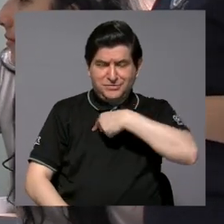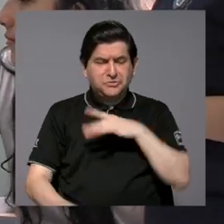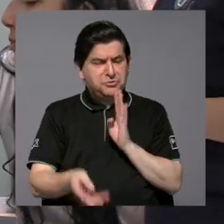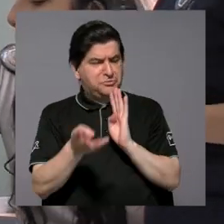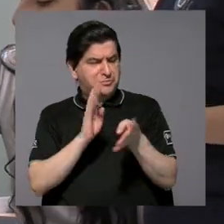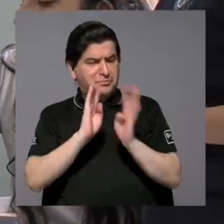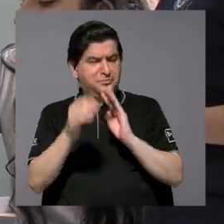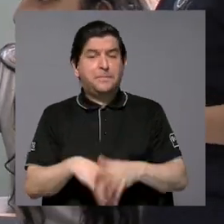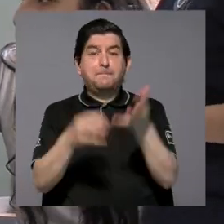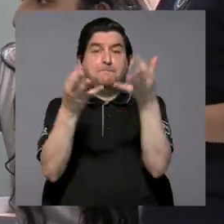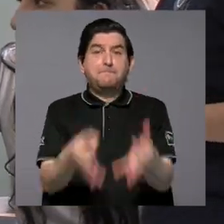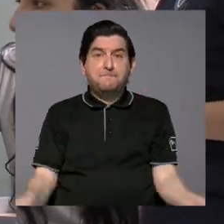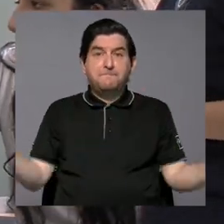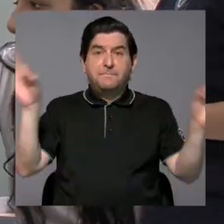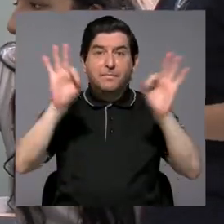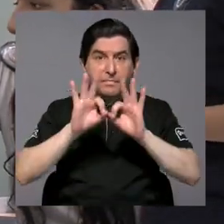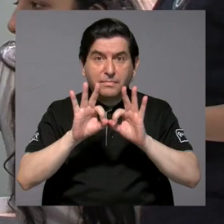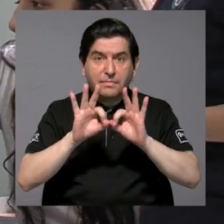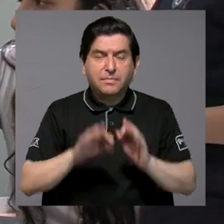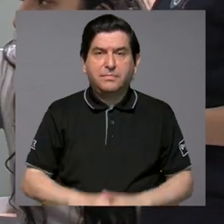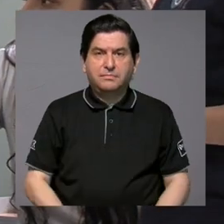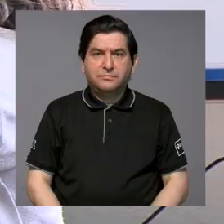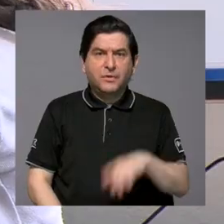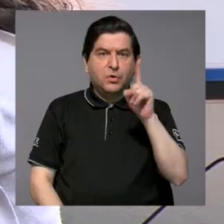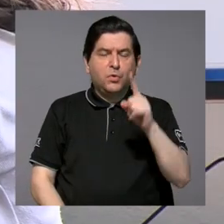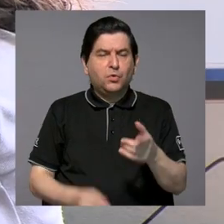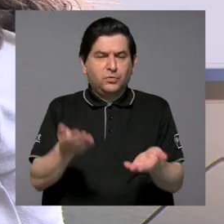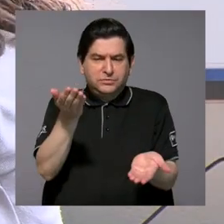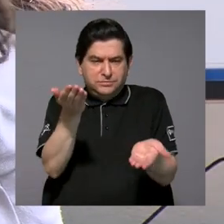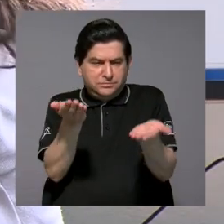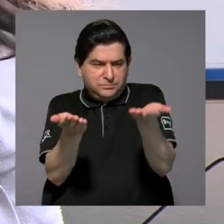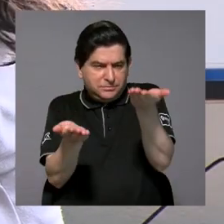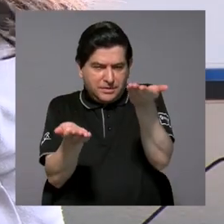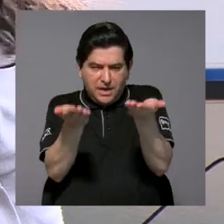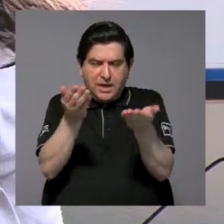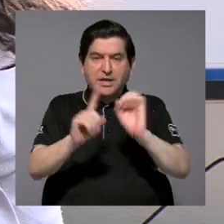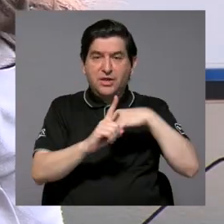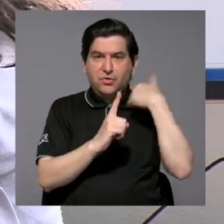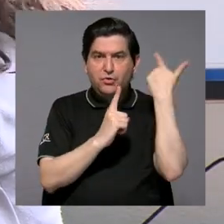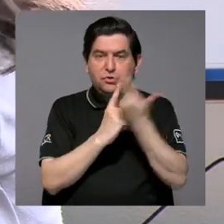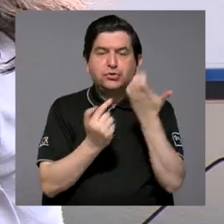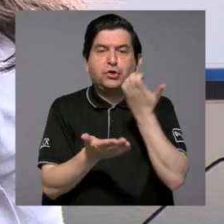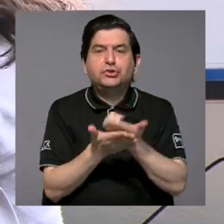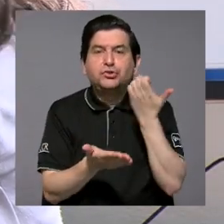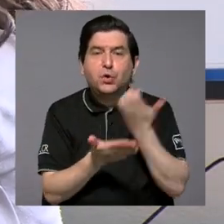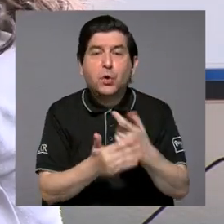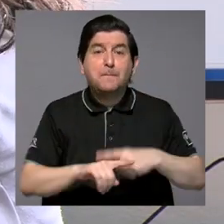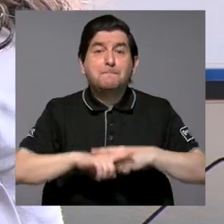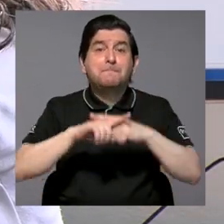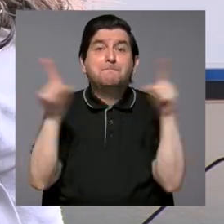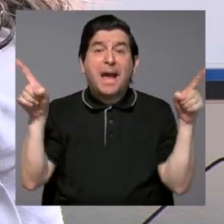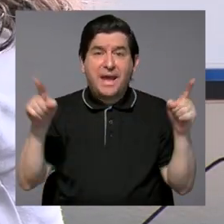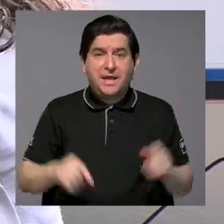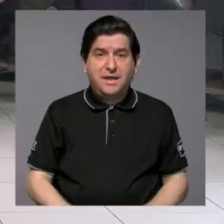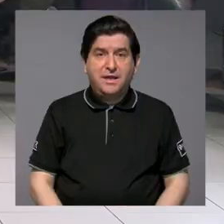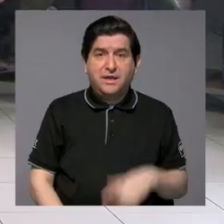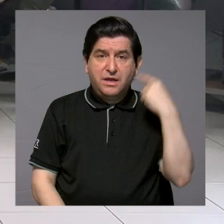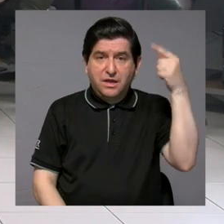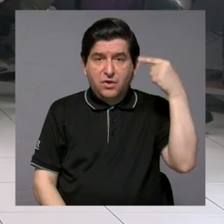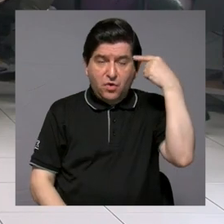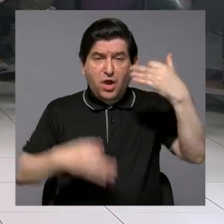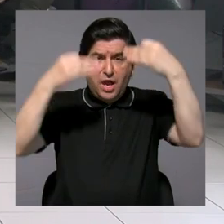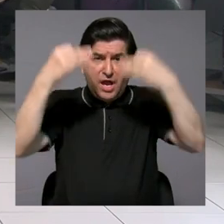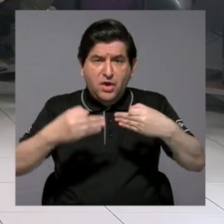hablando de la importancia de un equilibrio social, de un equilibrio económico, pero si vemos que el gobierno